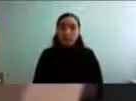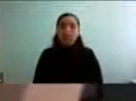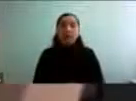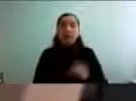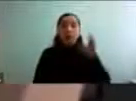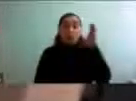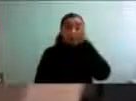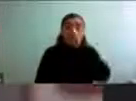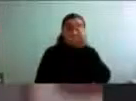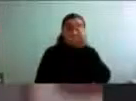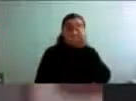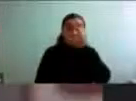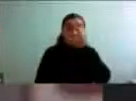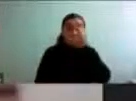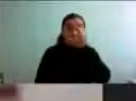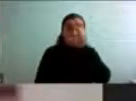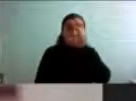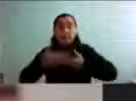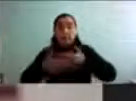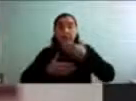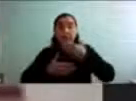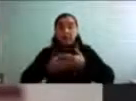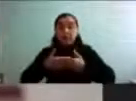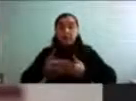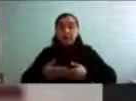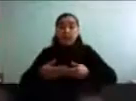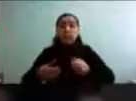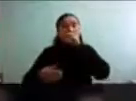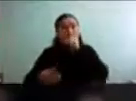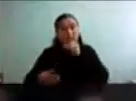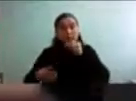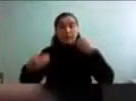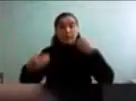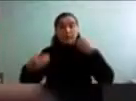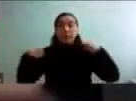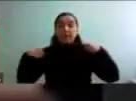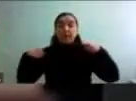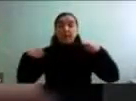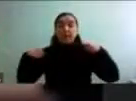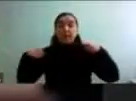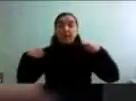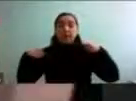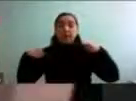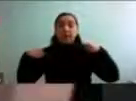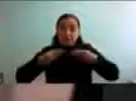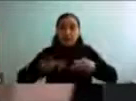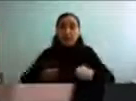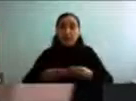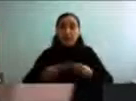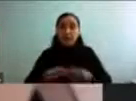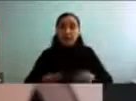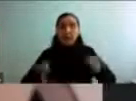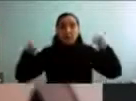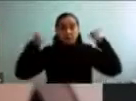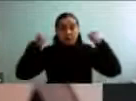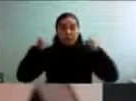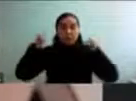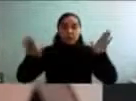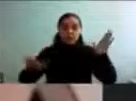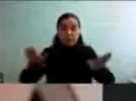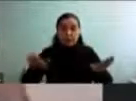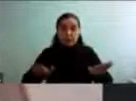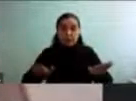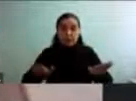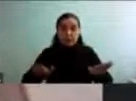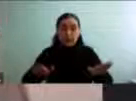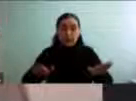el ejercicio, la fuerza, y las flexibilidades. Estos ejercicios se van a categorizar de acuerdo a cada capacidad que se muera